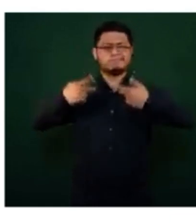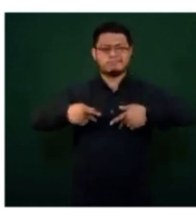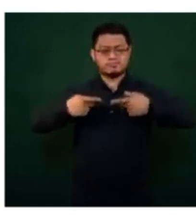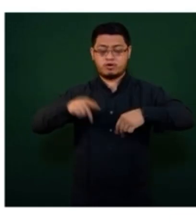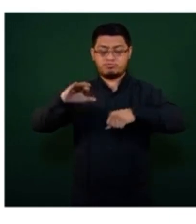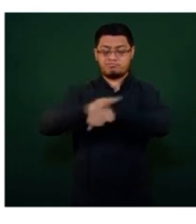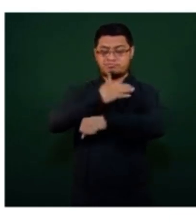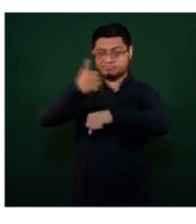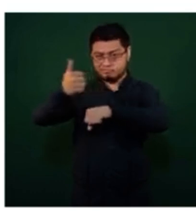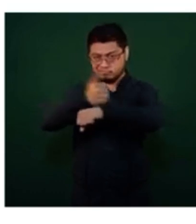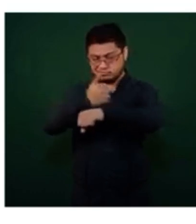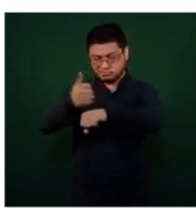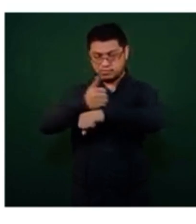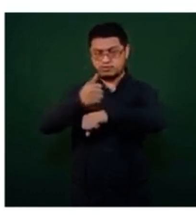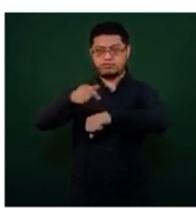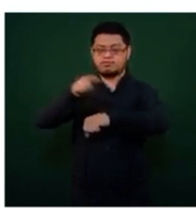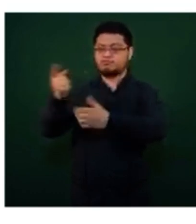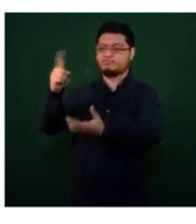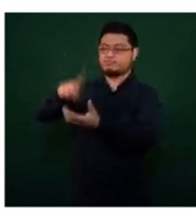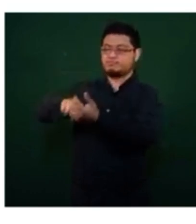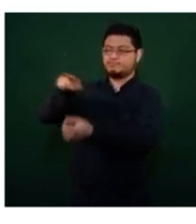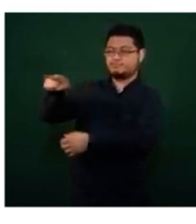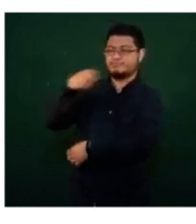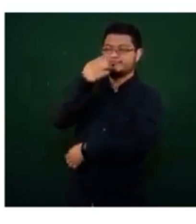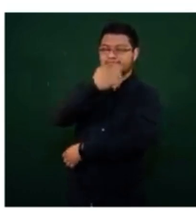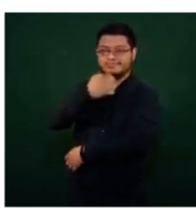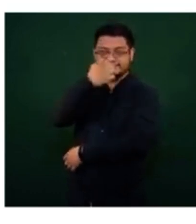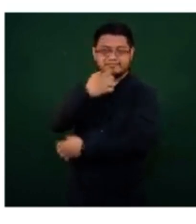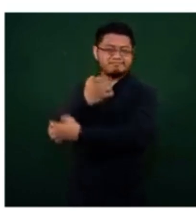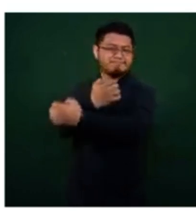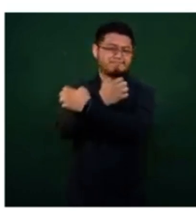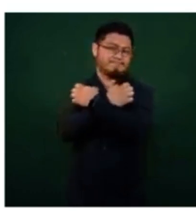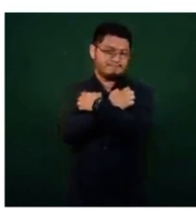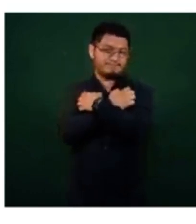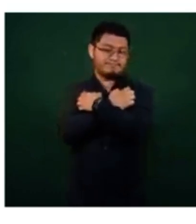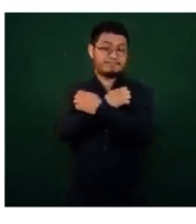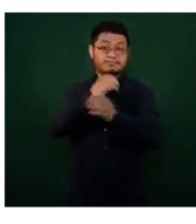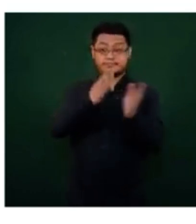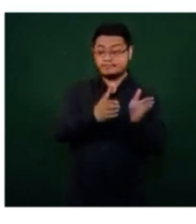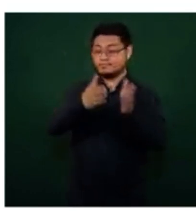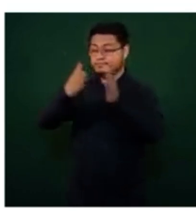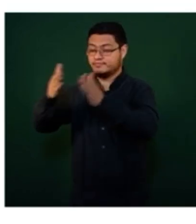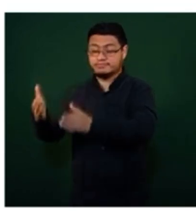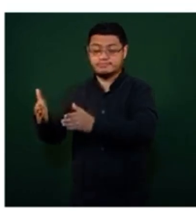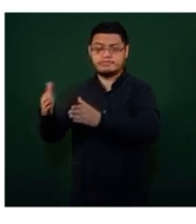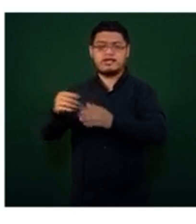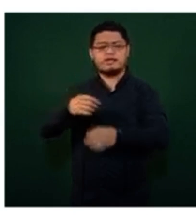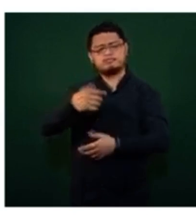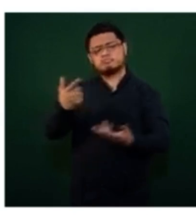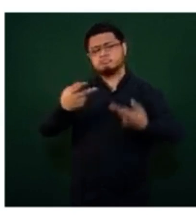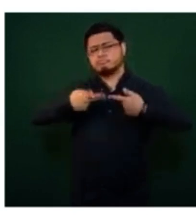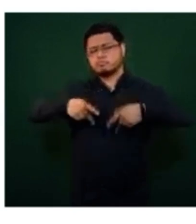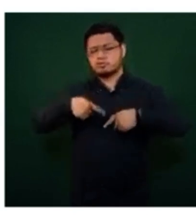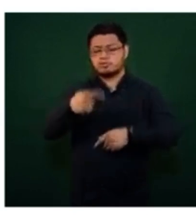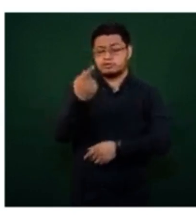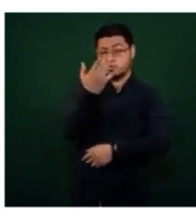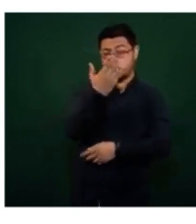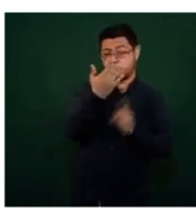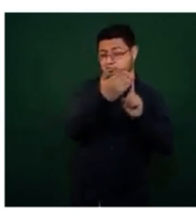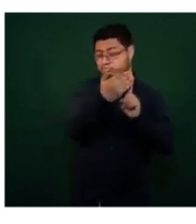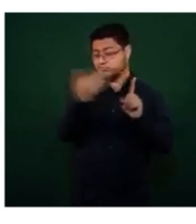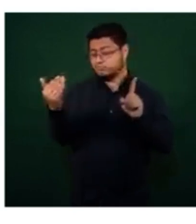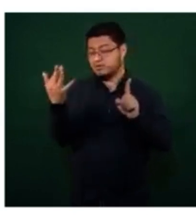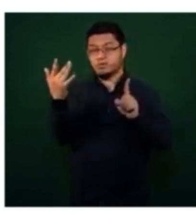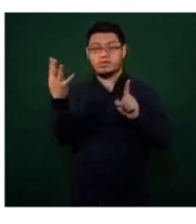administrativo en los recintos escolares. Enseguida, las personas de 50 a 59 años de